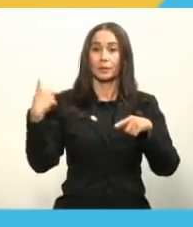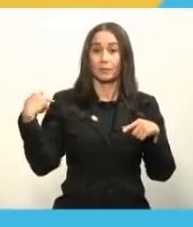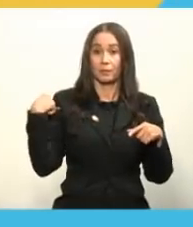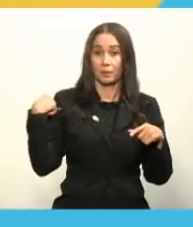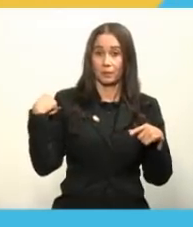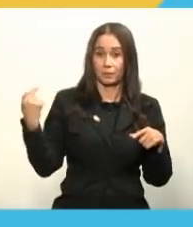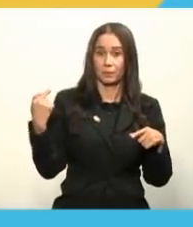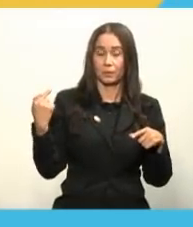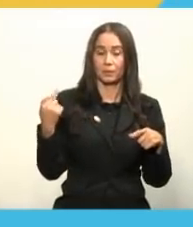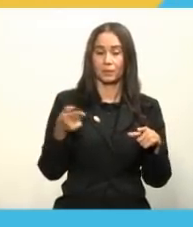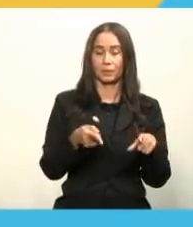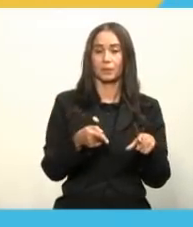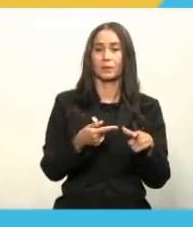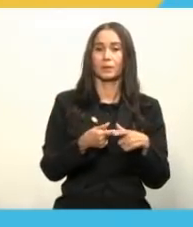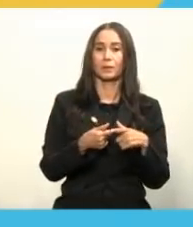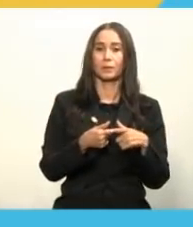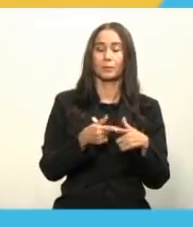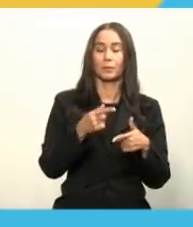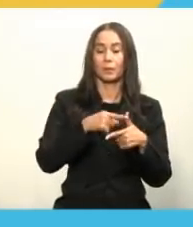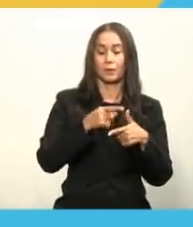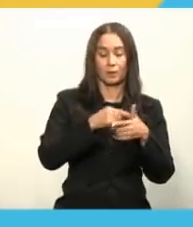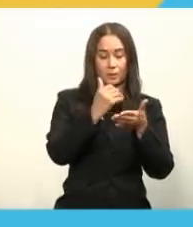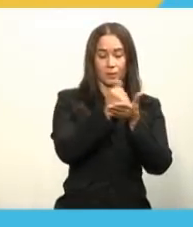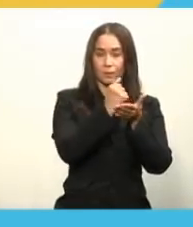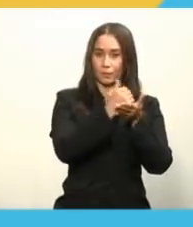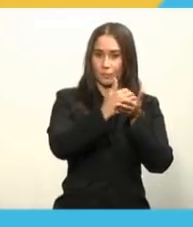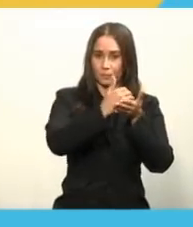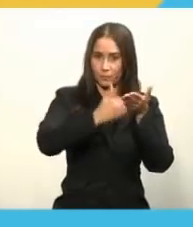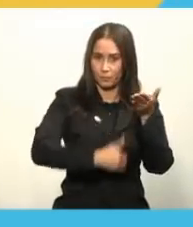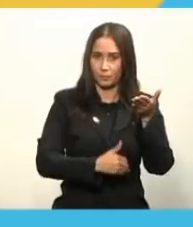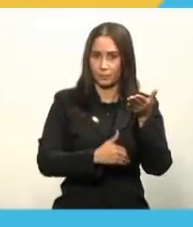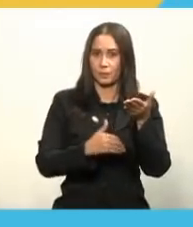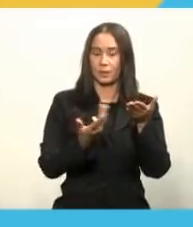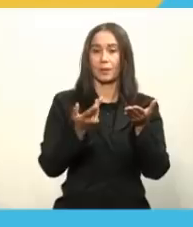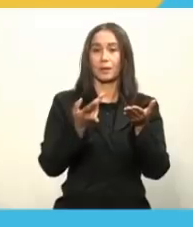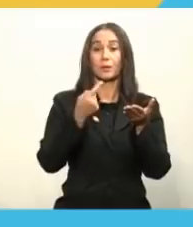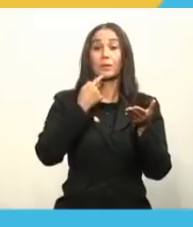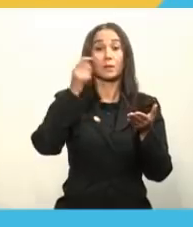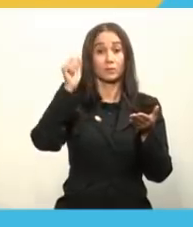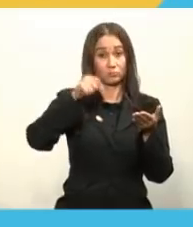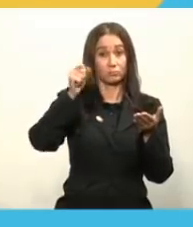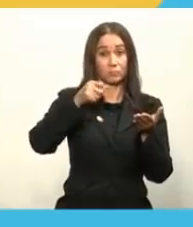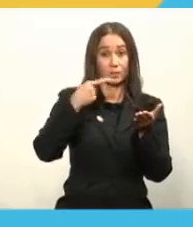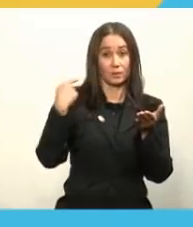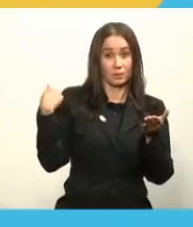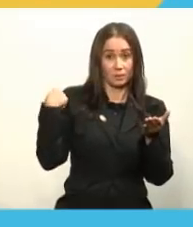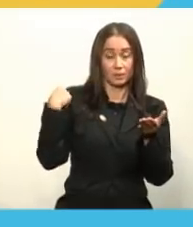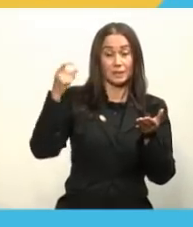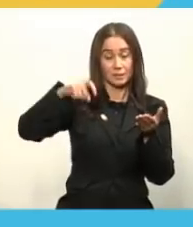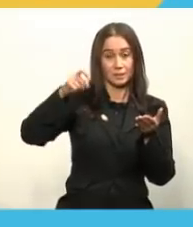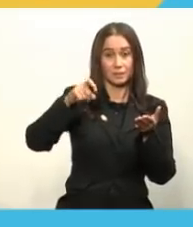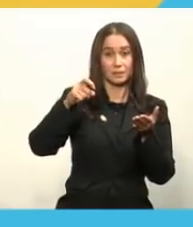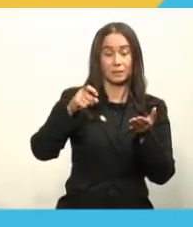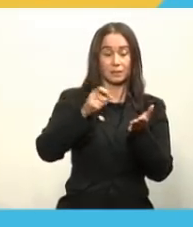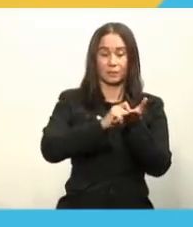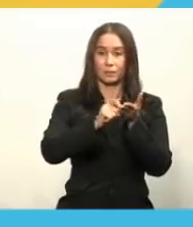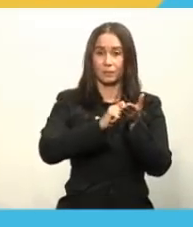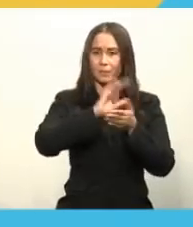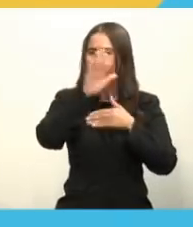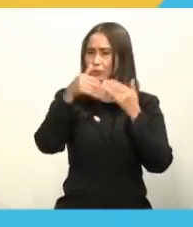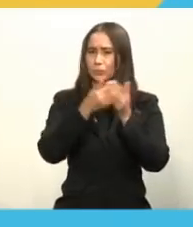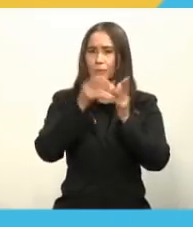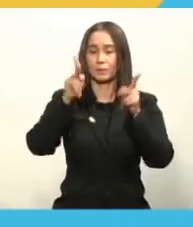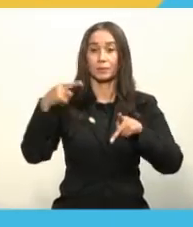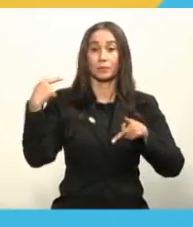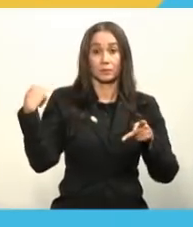tendremos lo que yo le acabo de mencionar, lo que es el formulario del consentimiento informado, el cual deberá firmar toda persona que